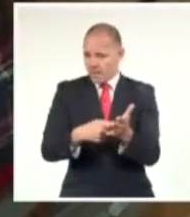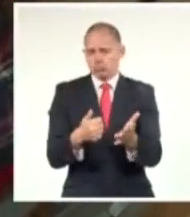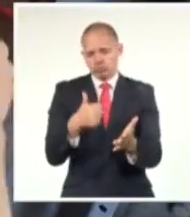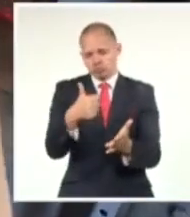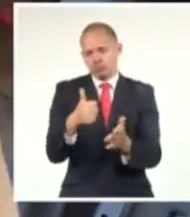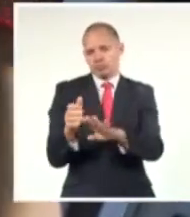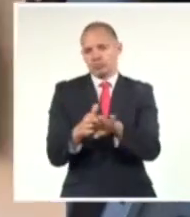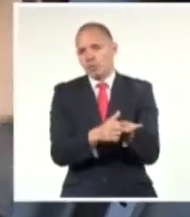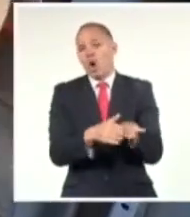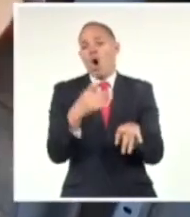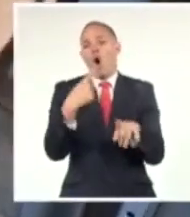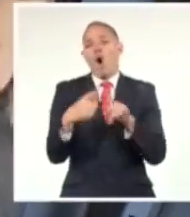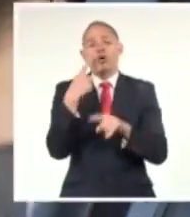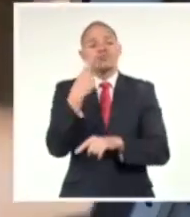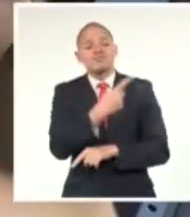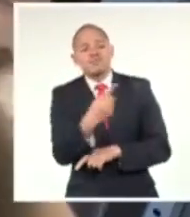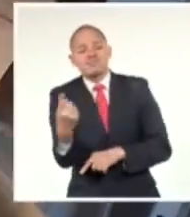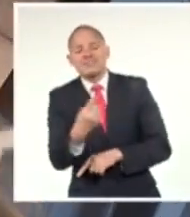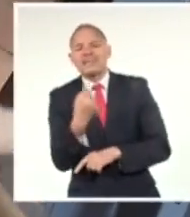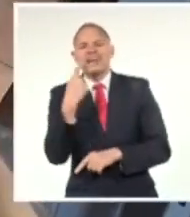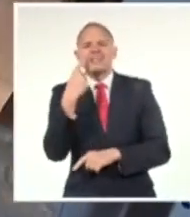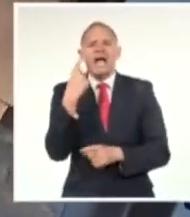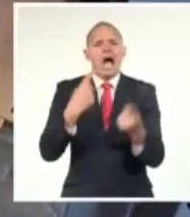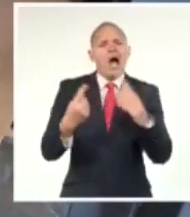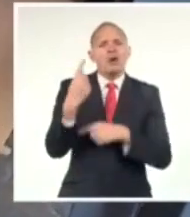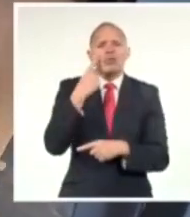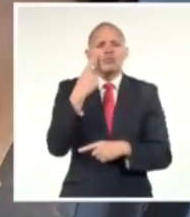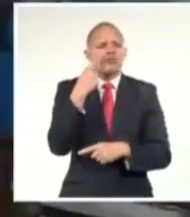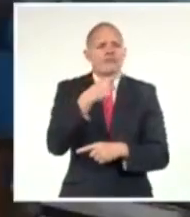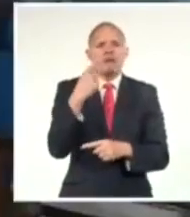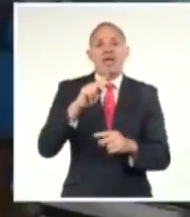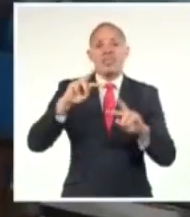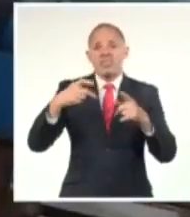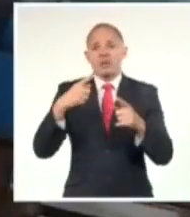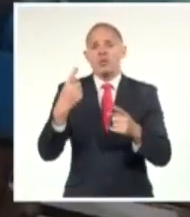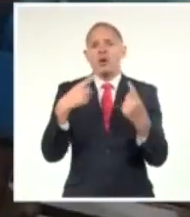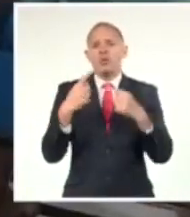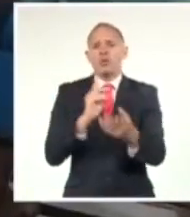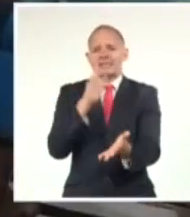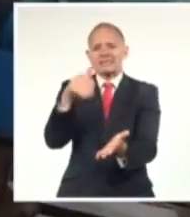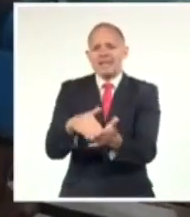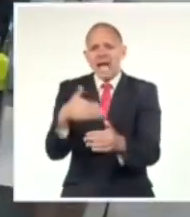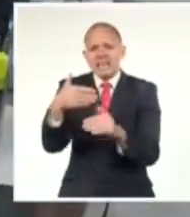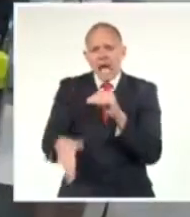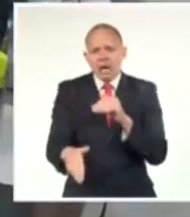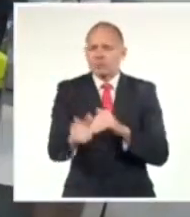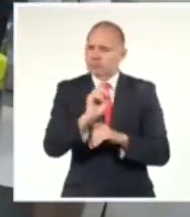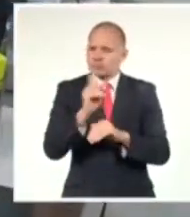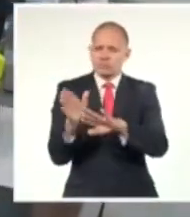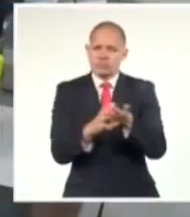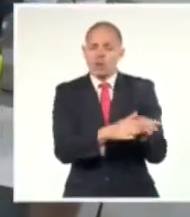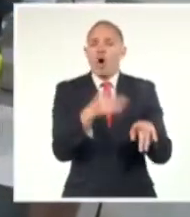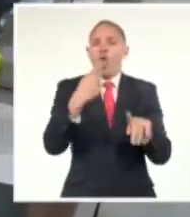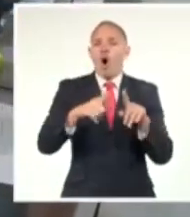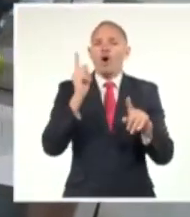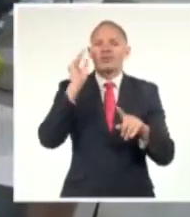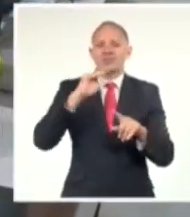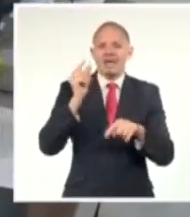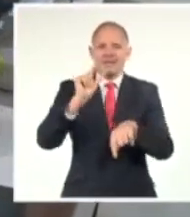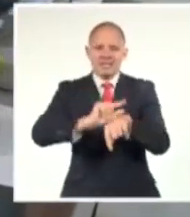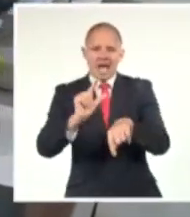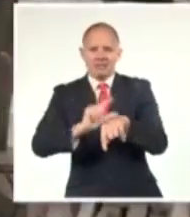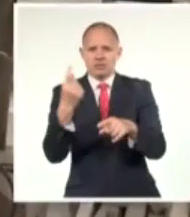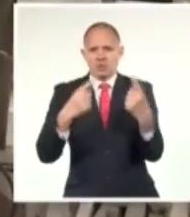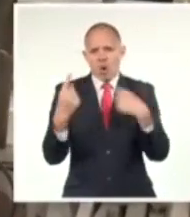dará baja a los TCP con más de tres obreros que no acudieron a la reinscripción, a los transportistas que no se presentaron a renovar su licencia